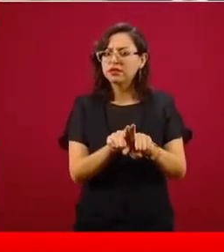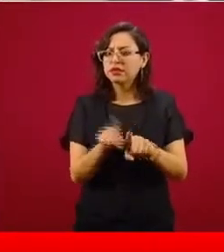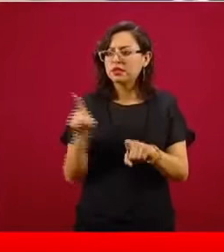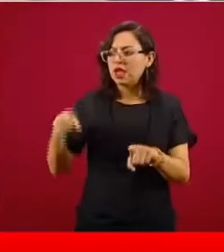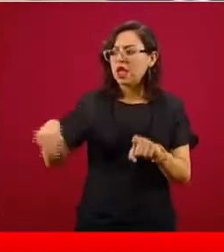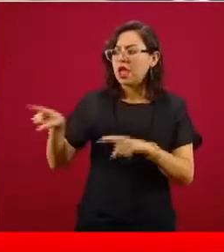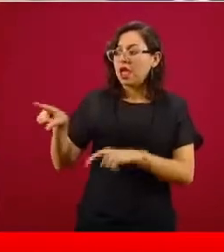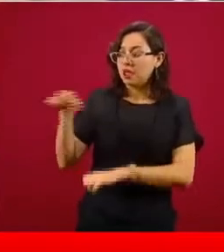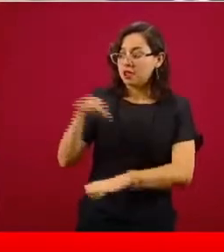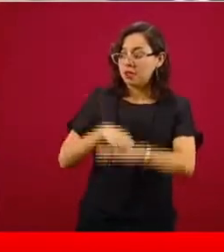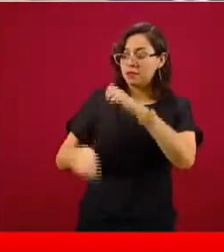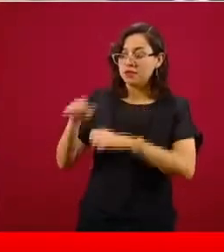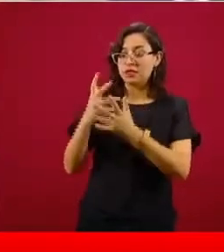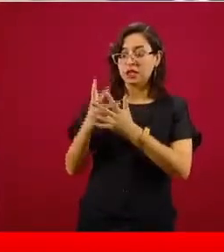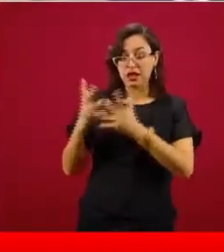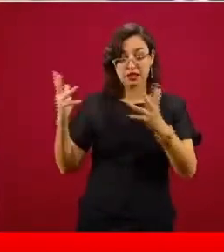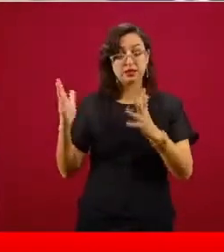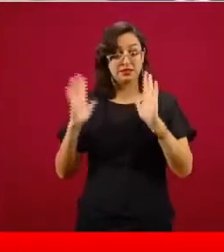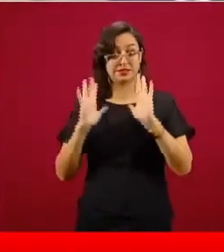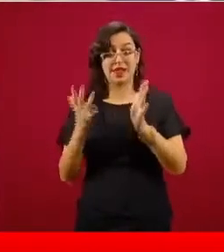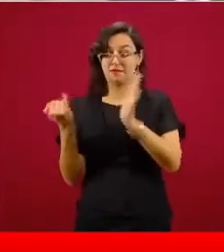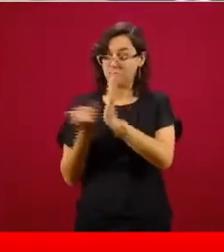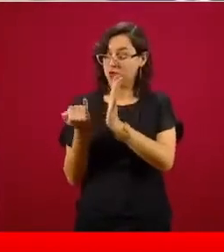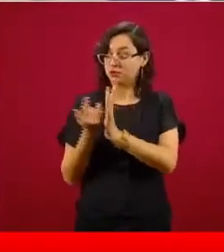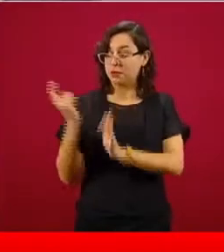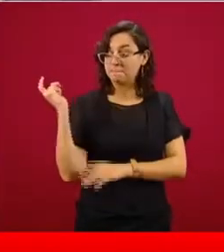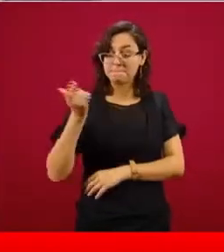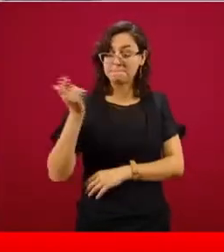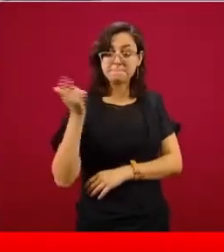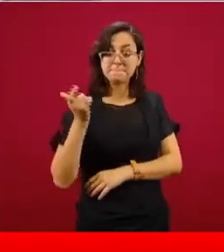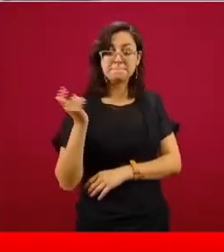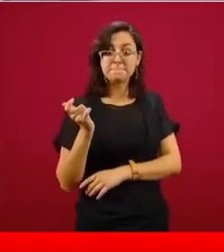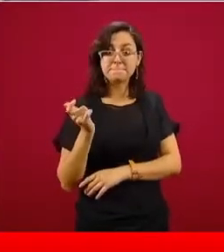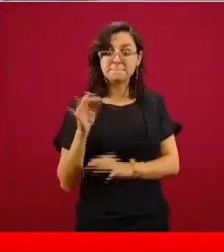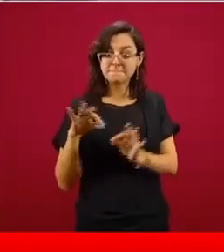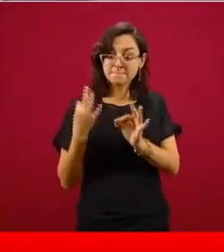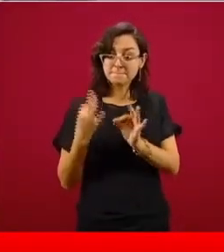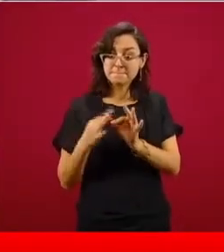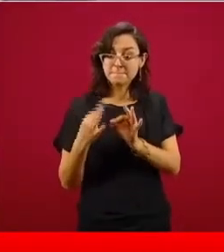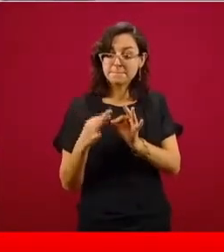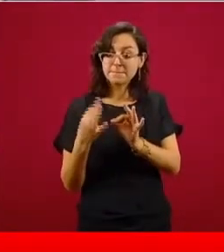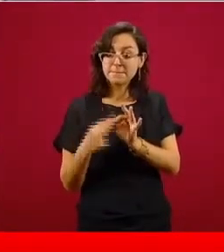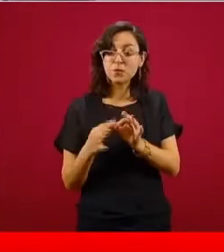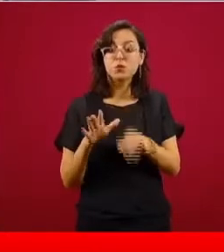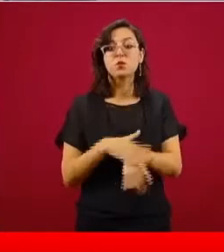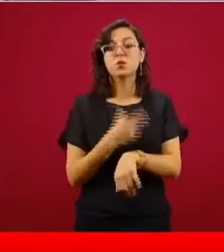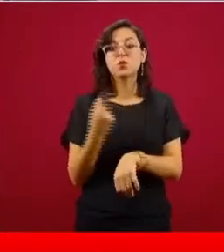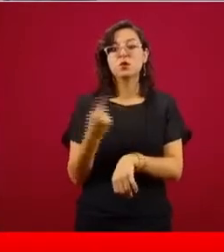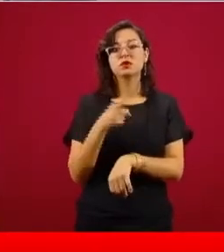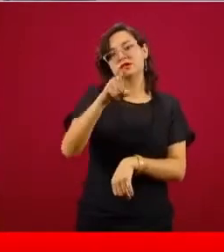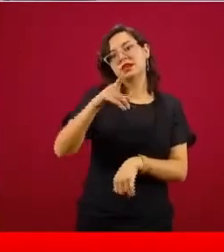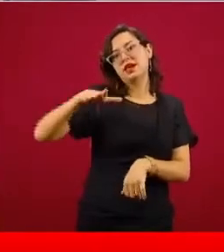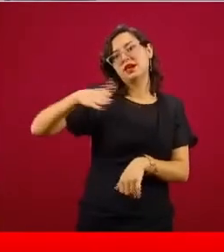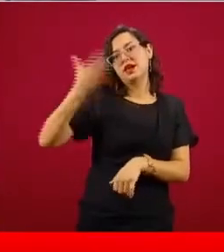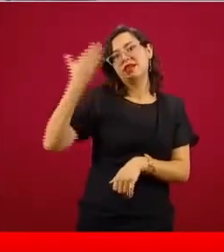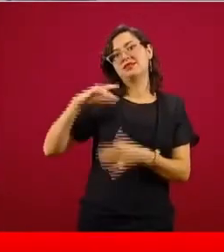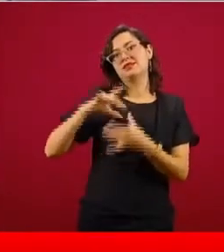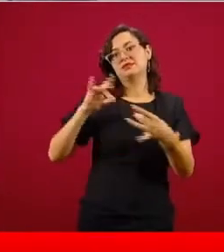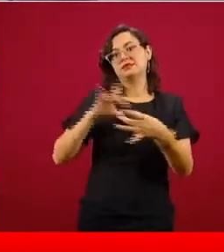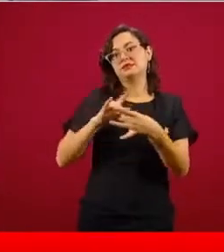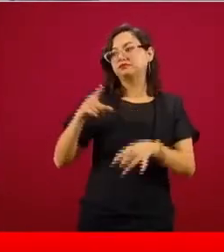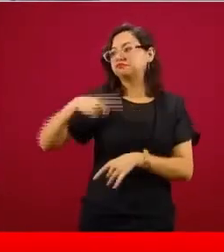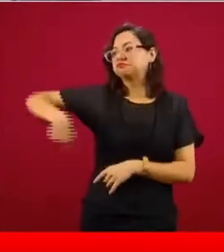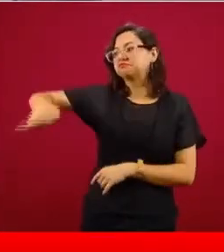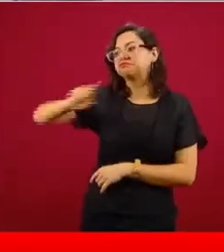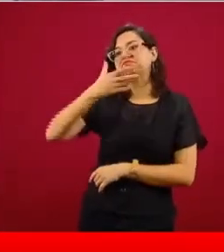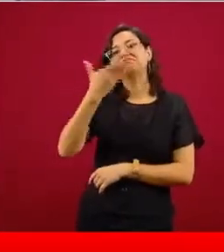que las grandes empresas están contribuyendo ahora, ve que nos ha mencionado de que estaban malacostumbrados, ya que en